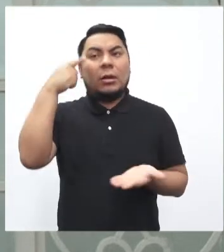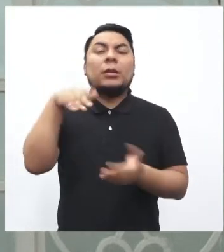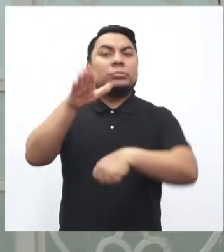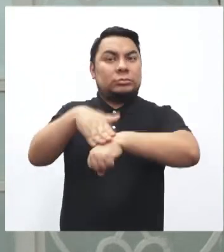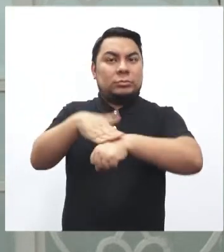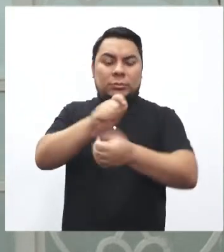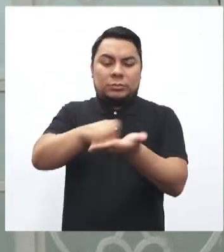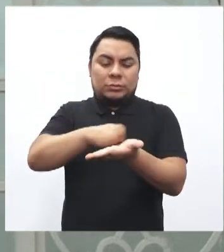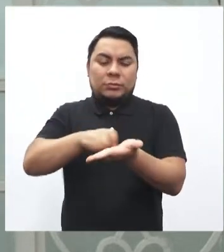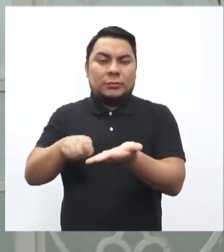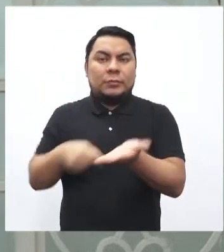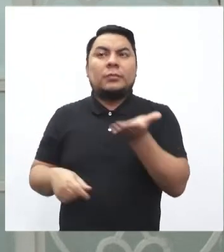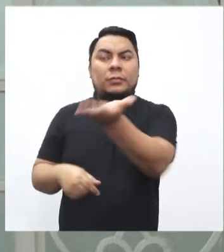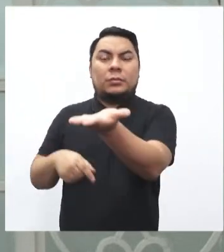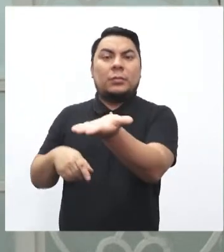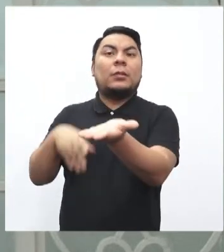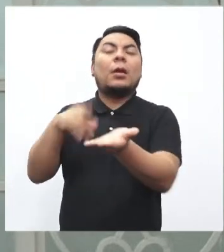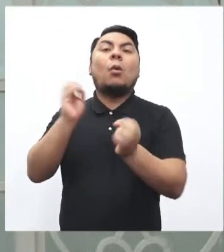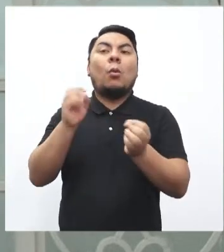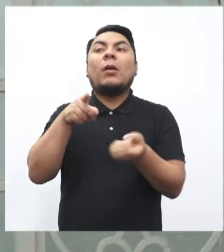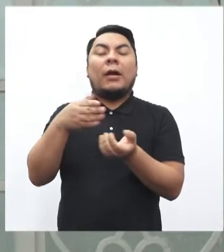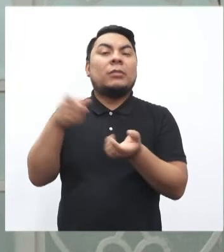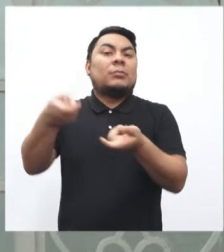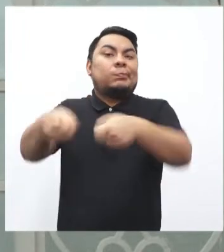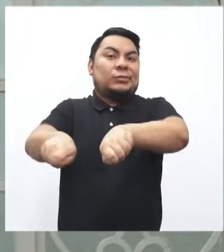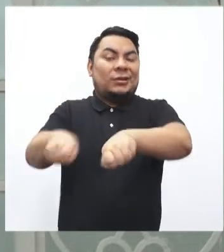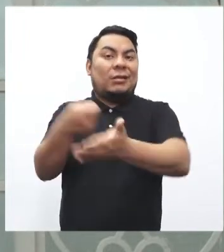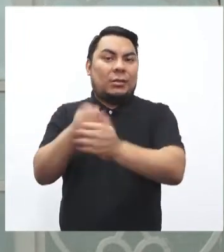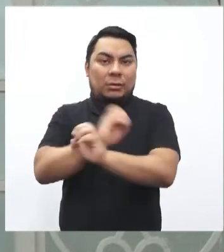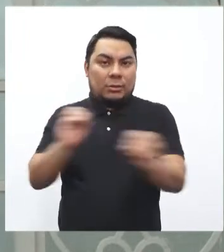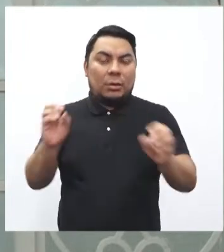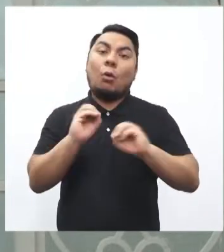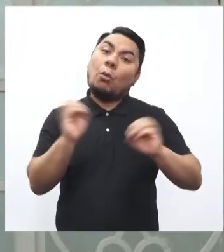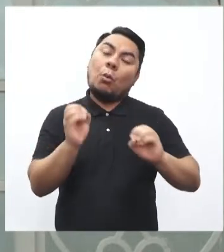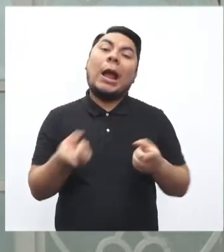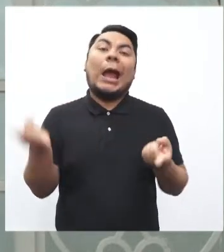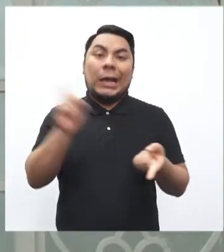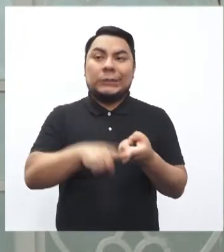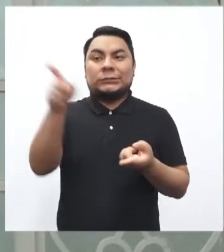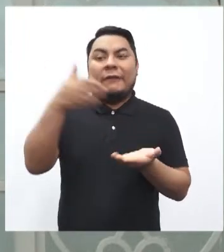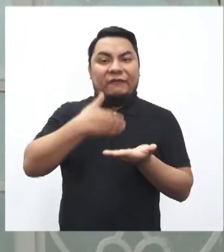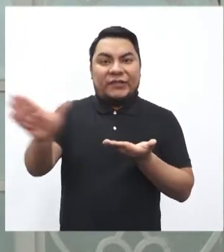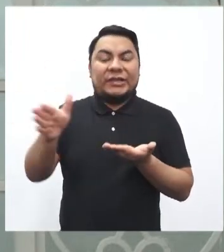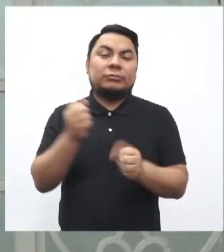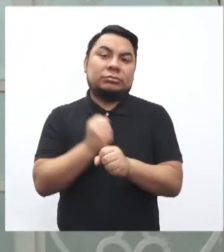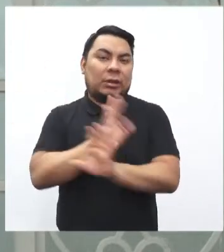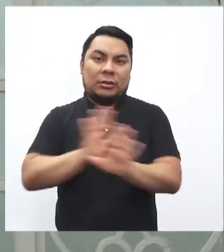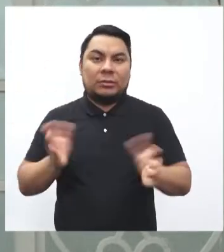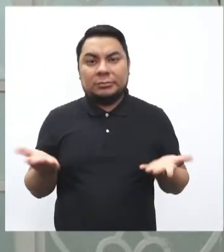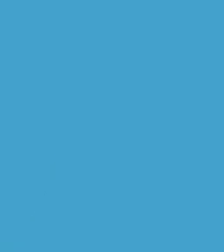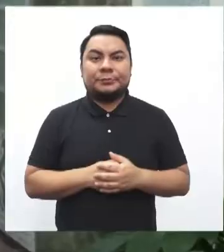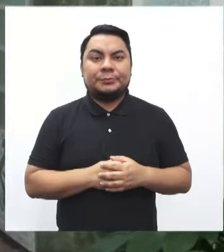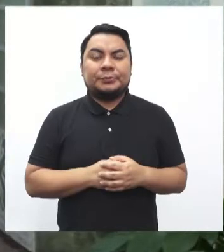amonestación escrita, de una suspensión sin goce sin haber, de una destitución hasta inhabilitación para ejercer función